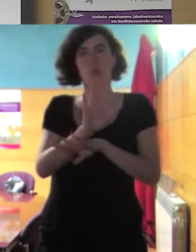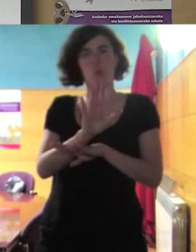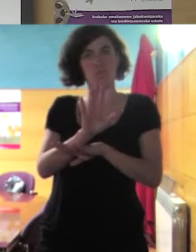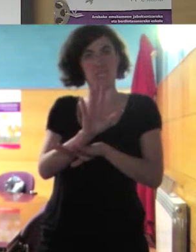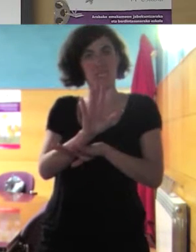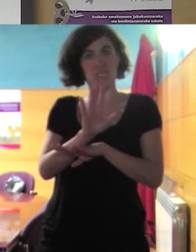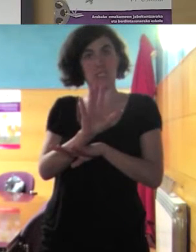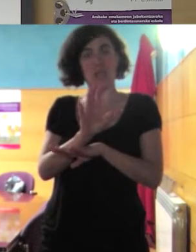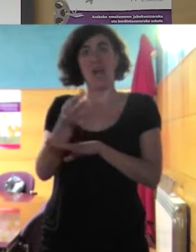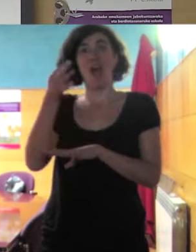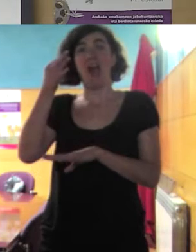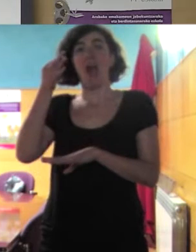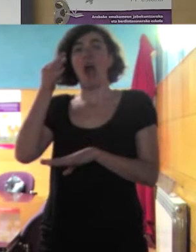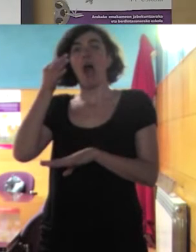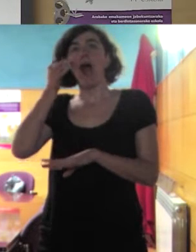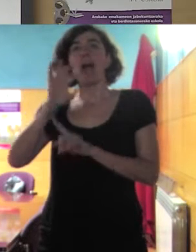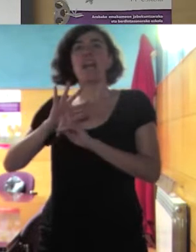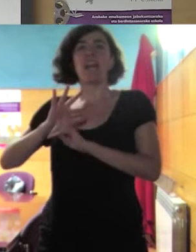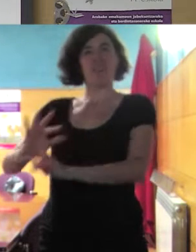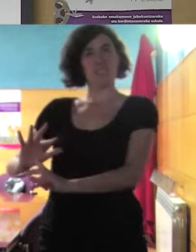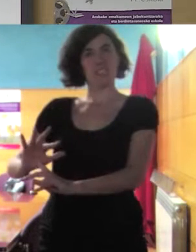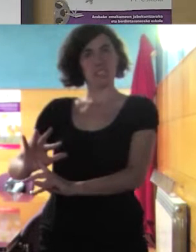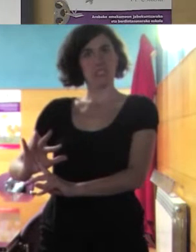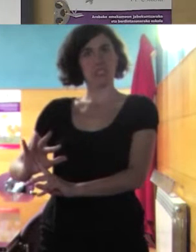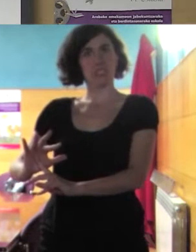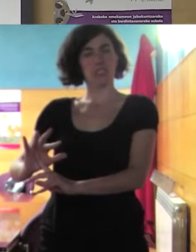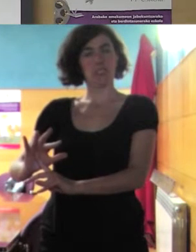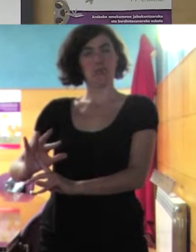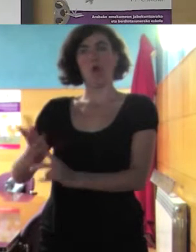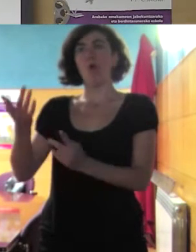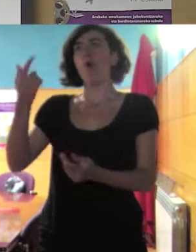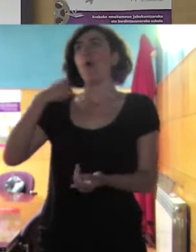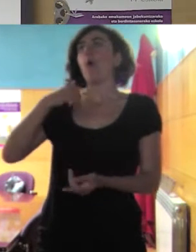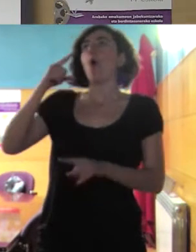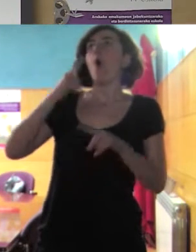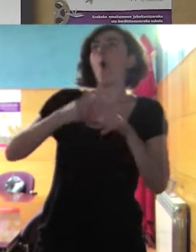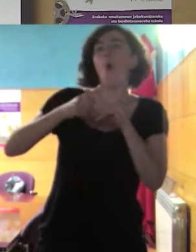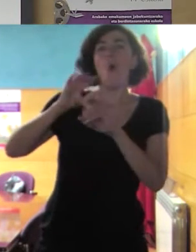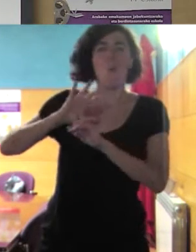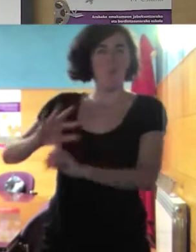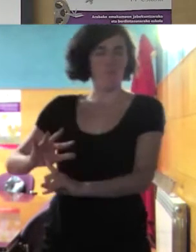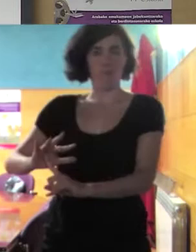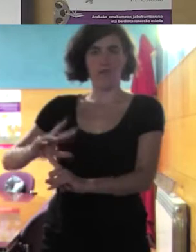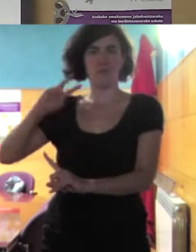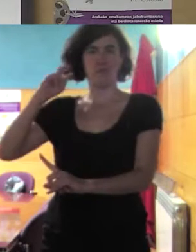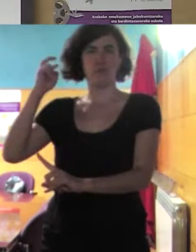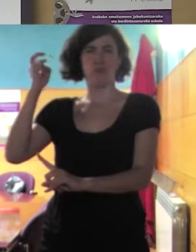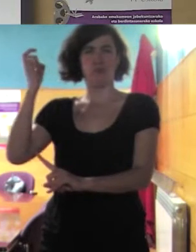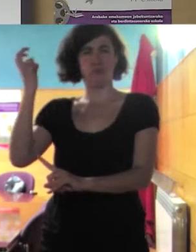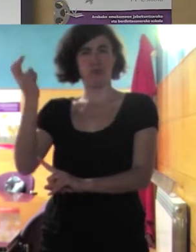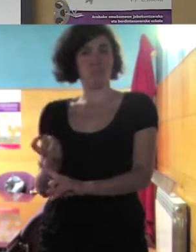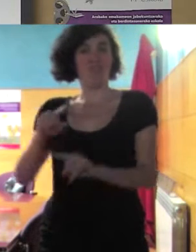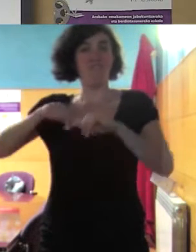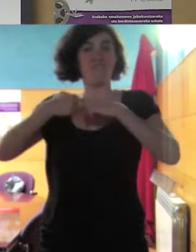familias hay actitudes machistas elitistas homófobas y estas son las